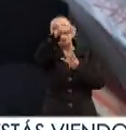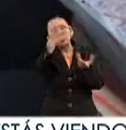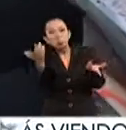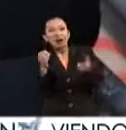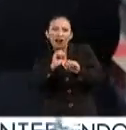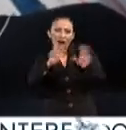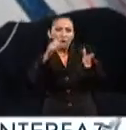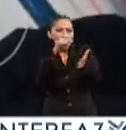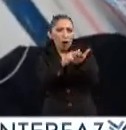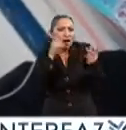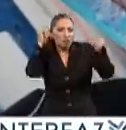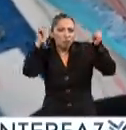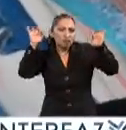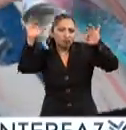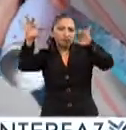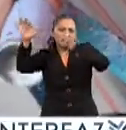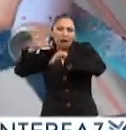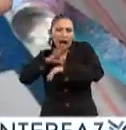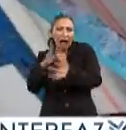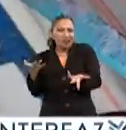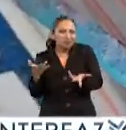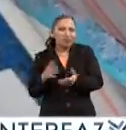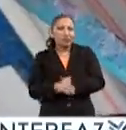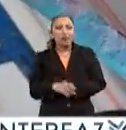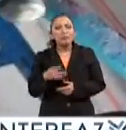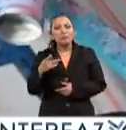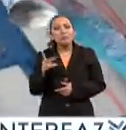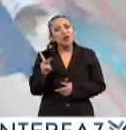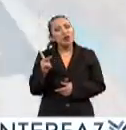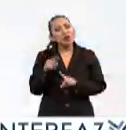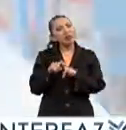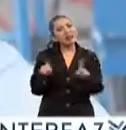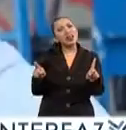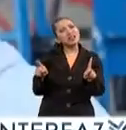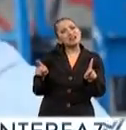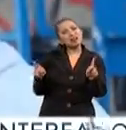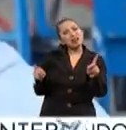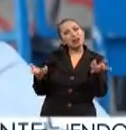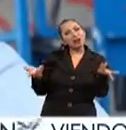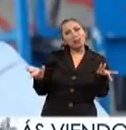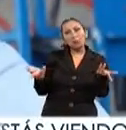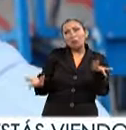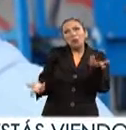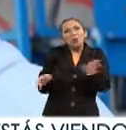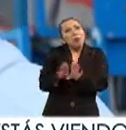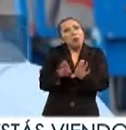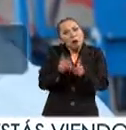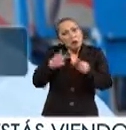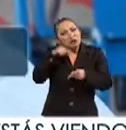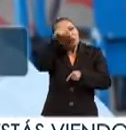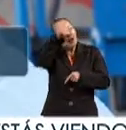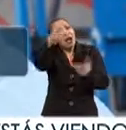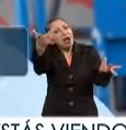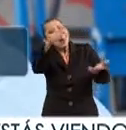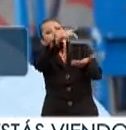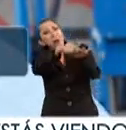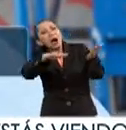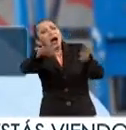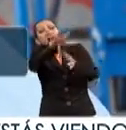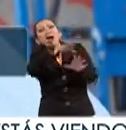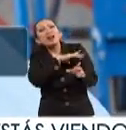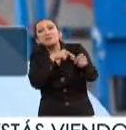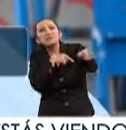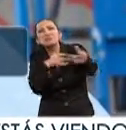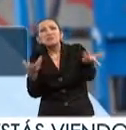evidentemente son lugares turísticos pero ¿qué diferencia hay? ¿cómo es la gente ahí? ¿cómo son los lugares ahí?